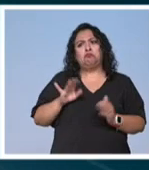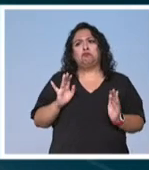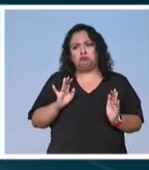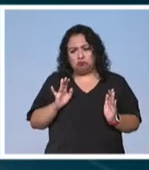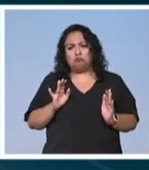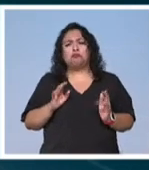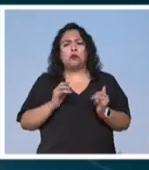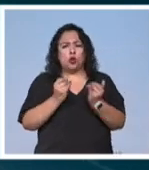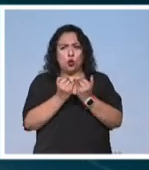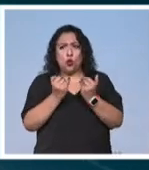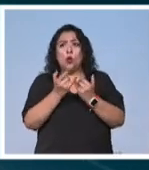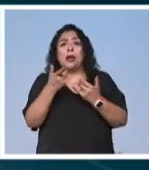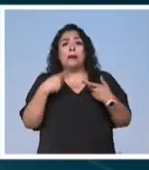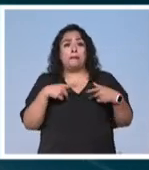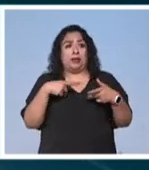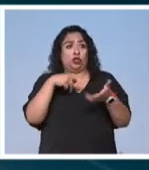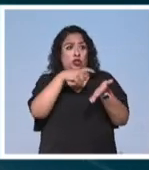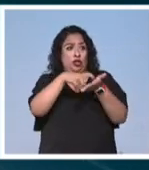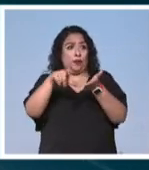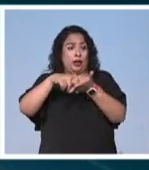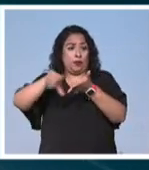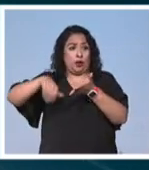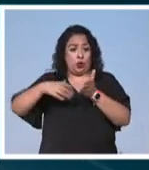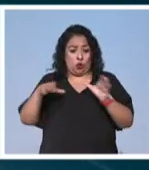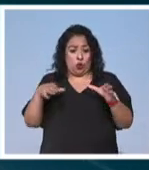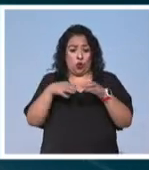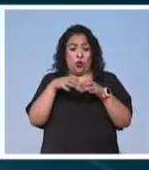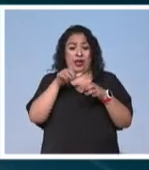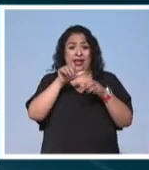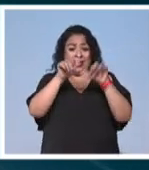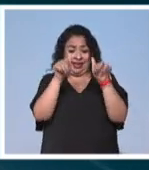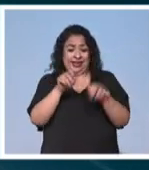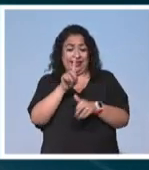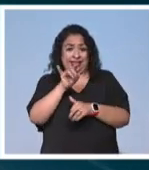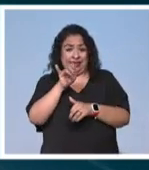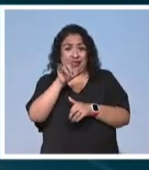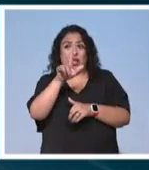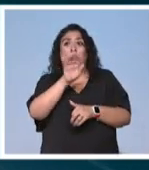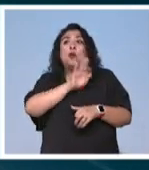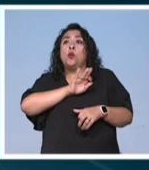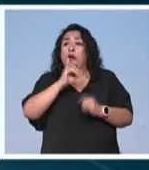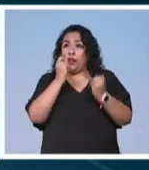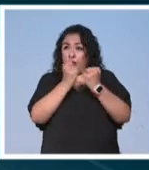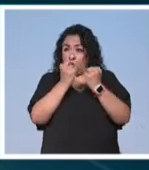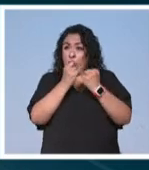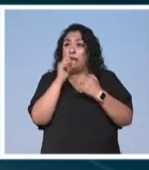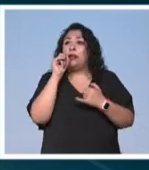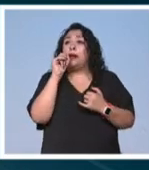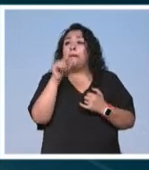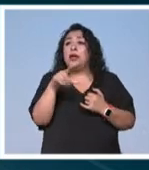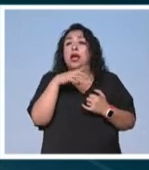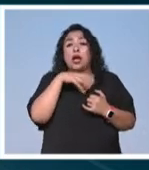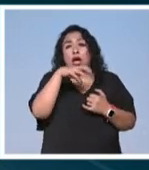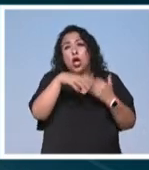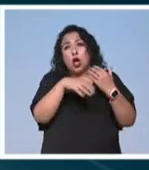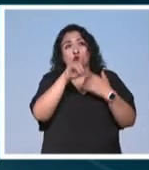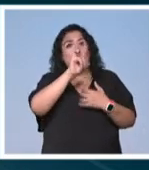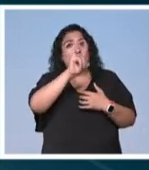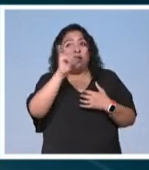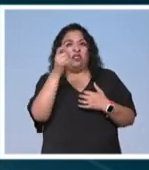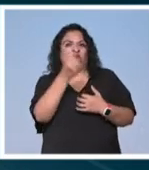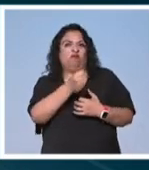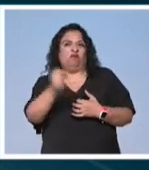que los coleccionistas de arte digital puedan también tener piezas de lo que son los grandes